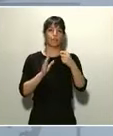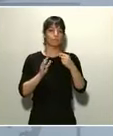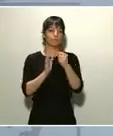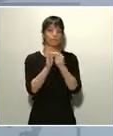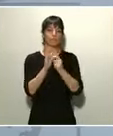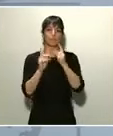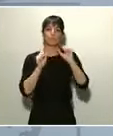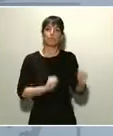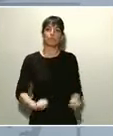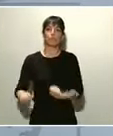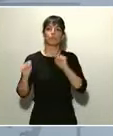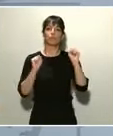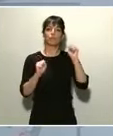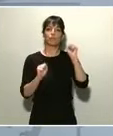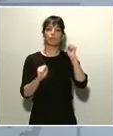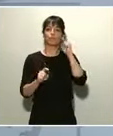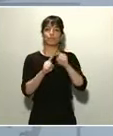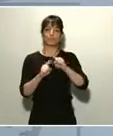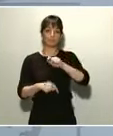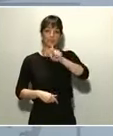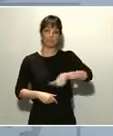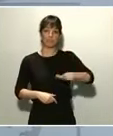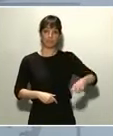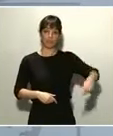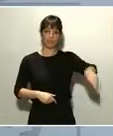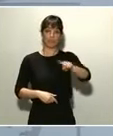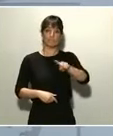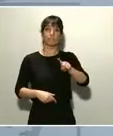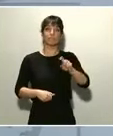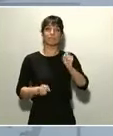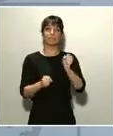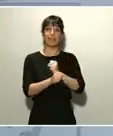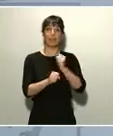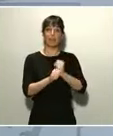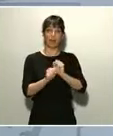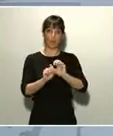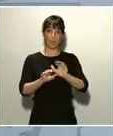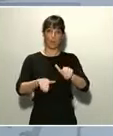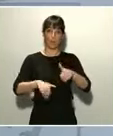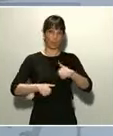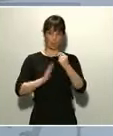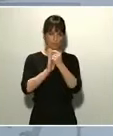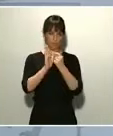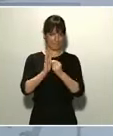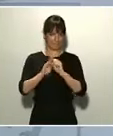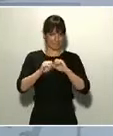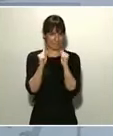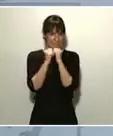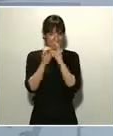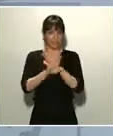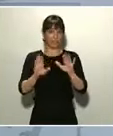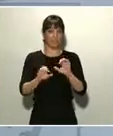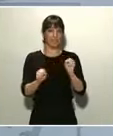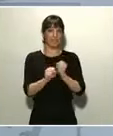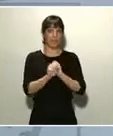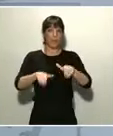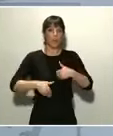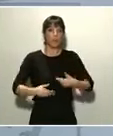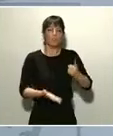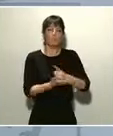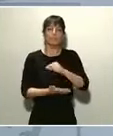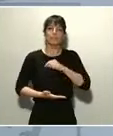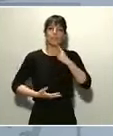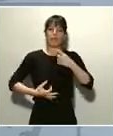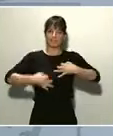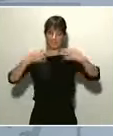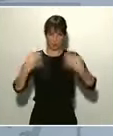aquellos ciudadanos que recuperen el trabajo cuando terminen estas medidas de confinamiento se sientan seguros. Es muy importante, por